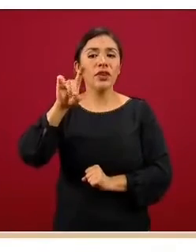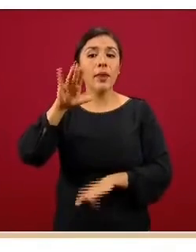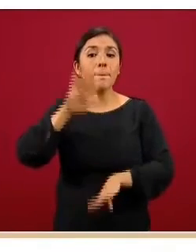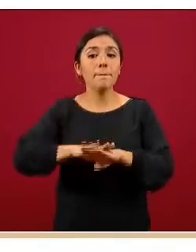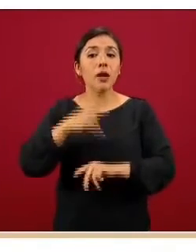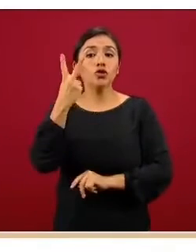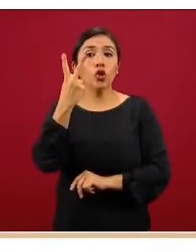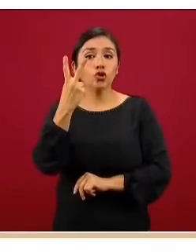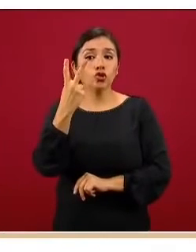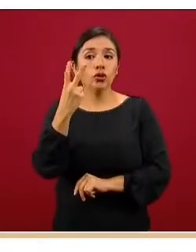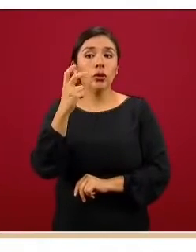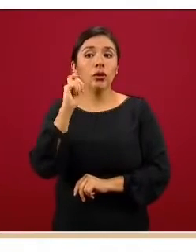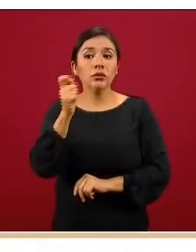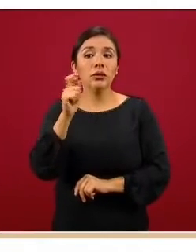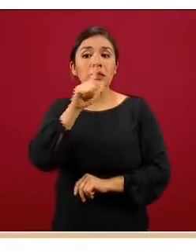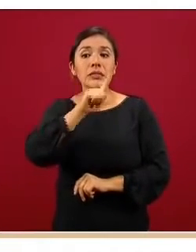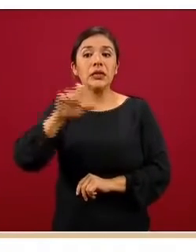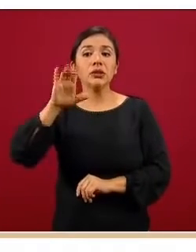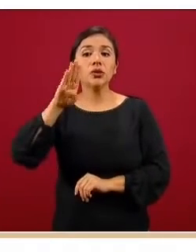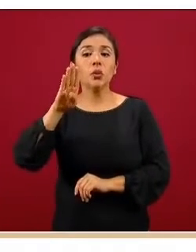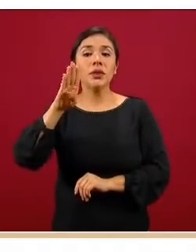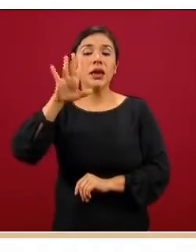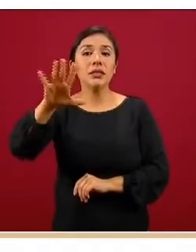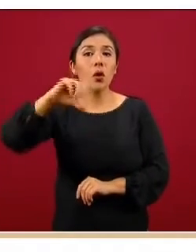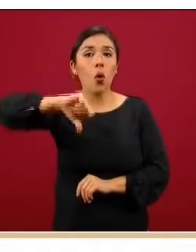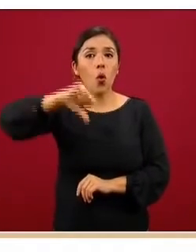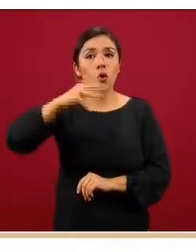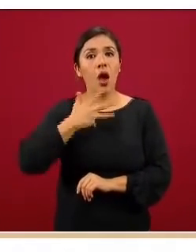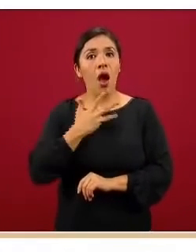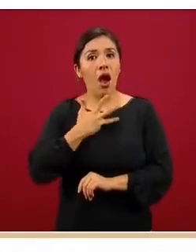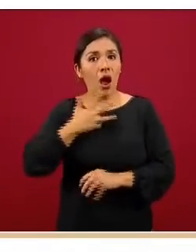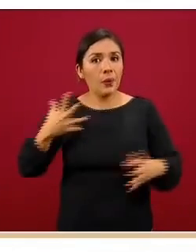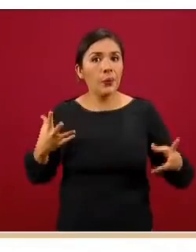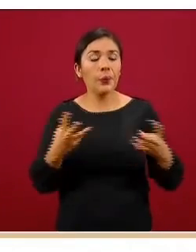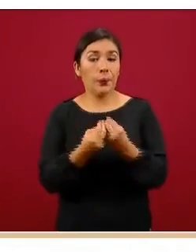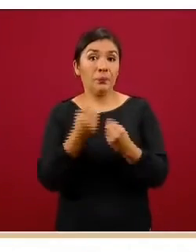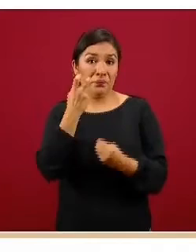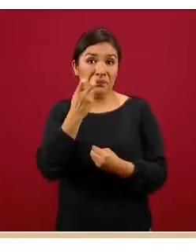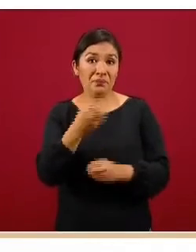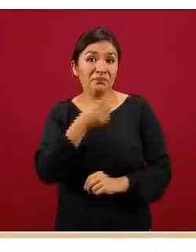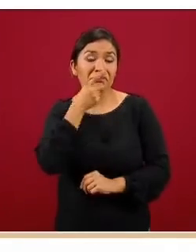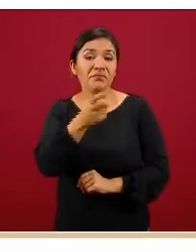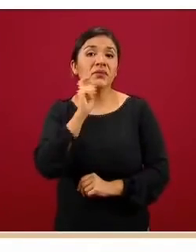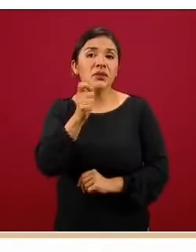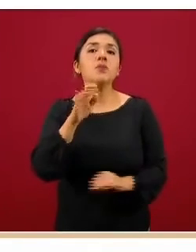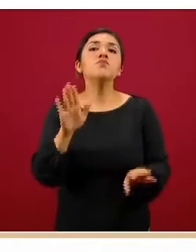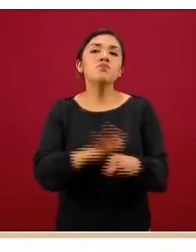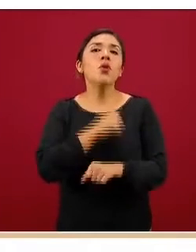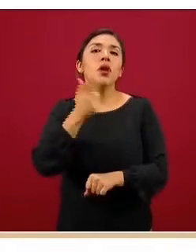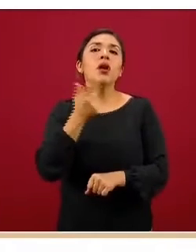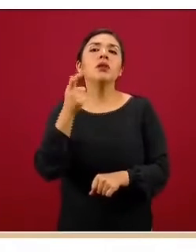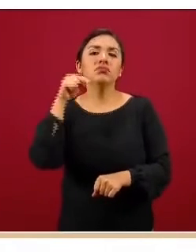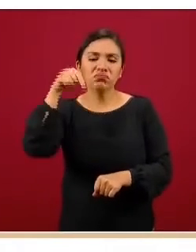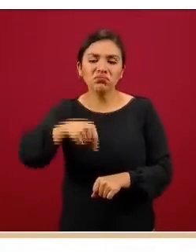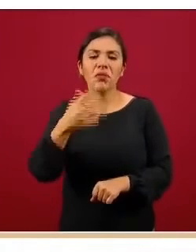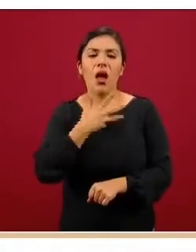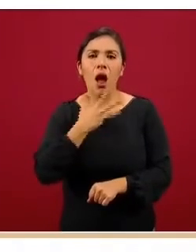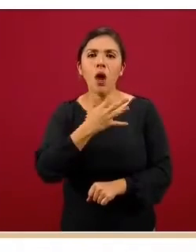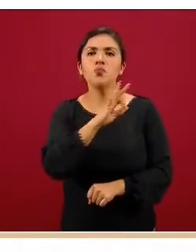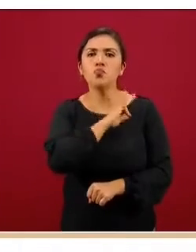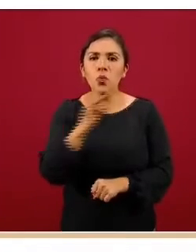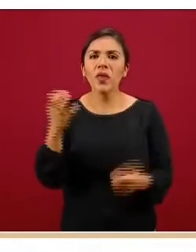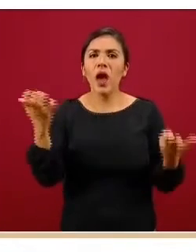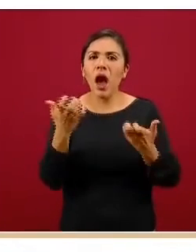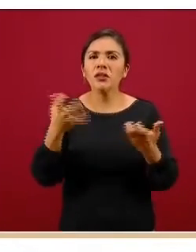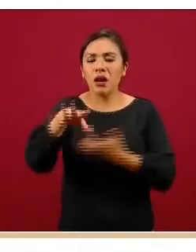ayer, 795 el día de hoy y esto como ya lo hemos comentado responde precisamente a la capacidad que se tiene